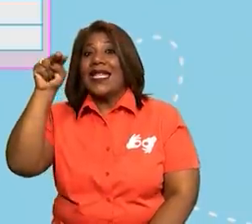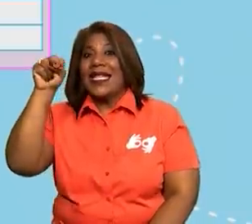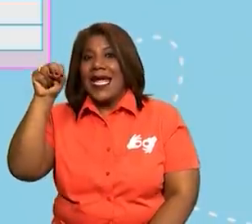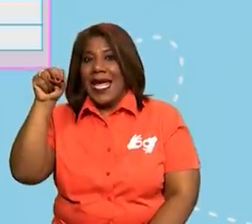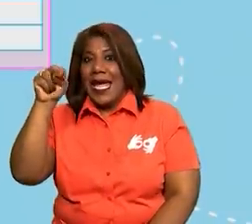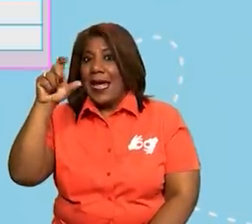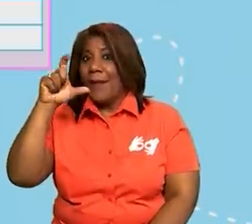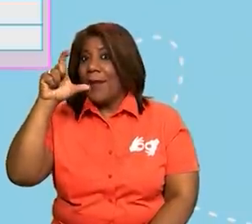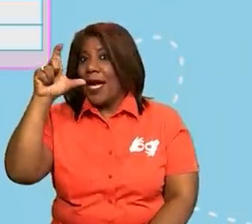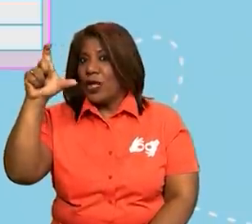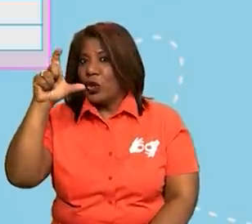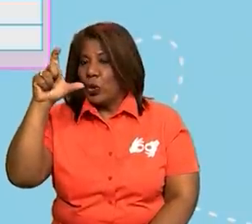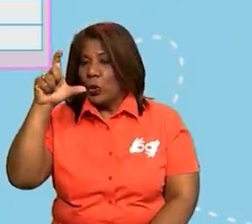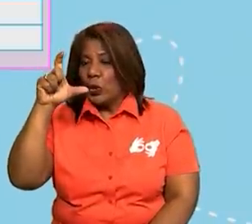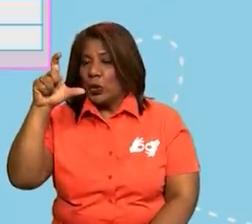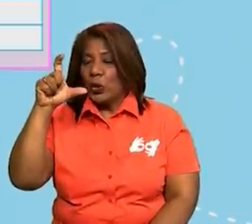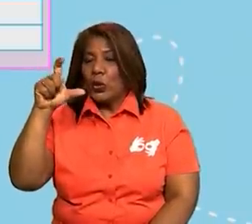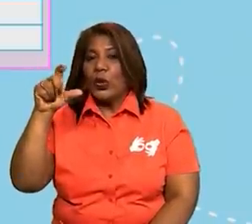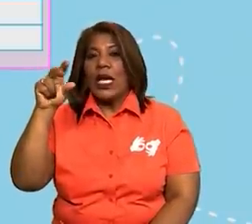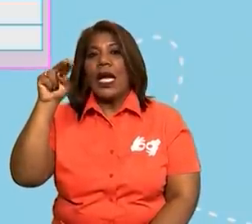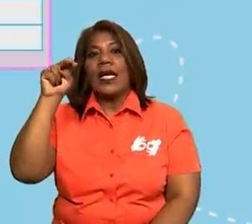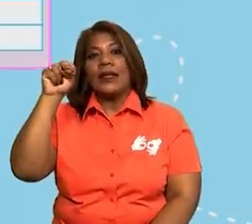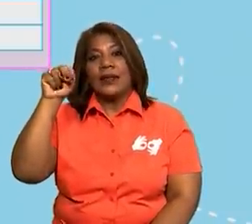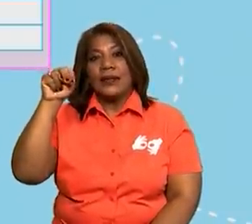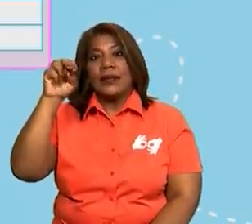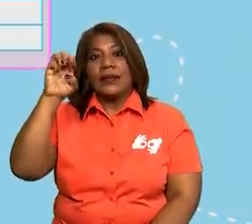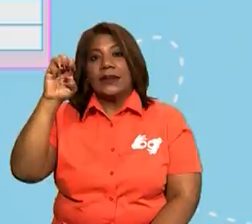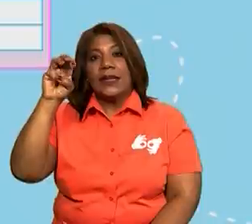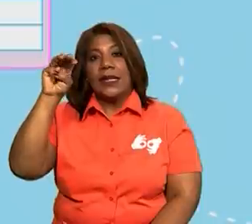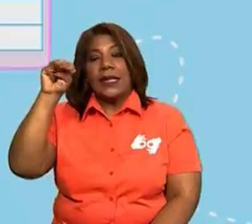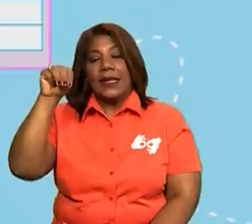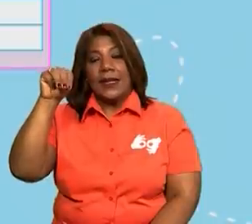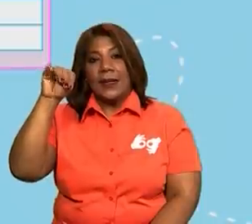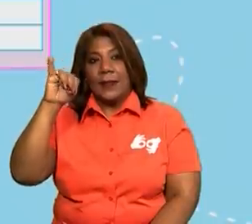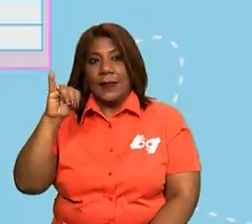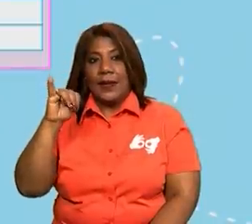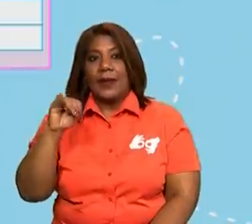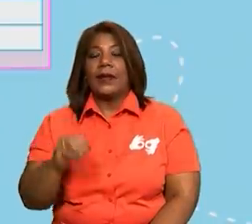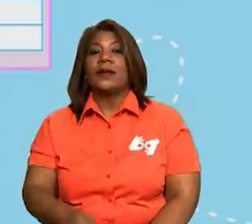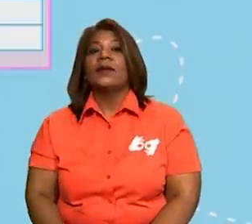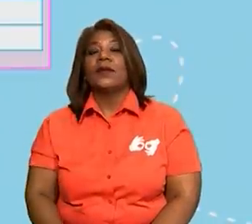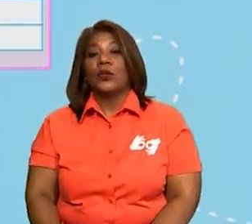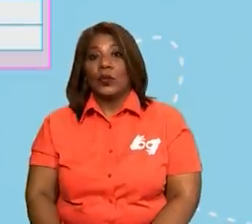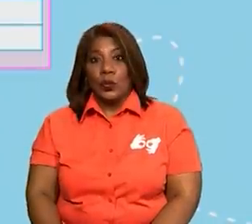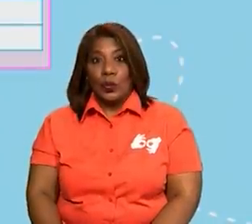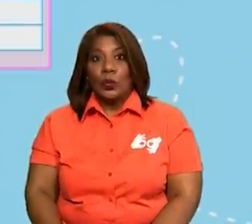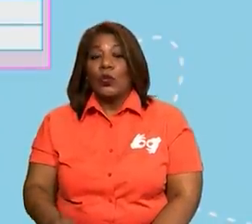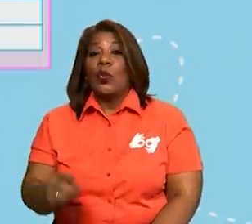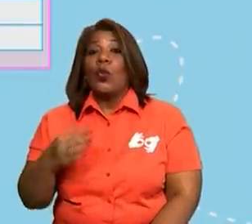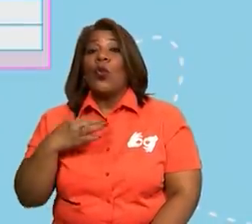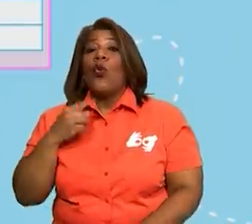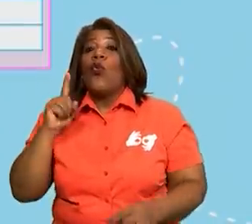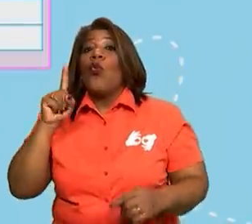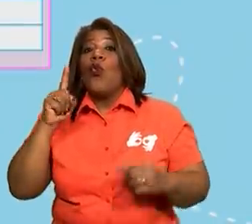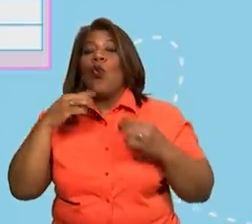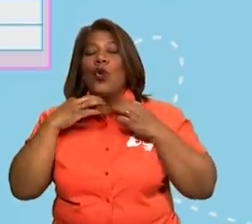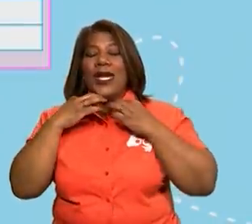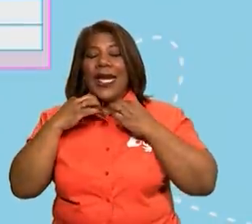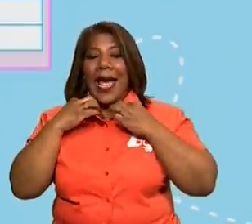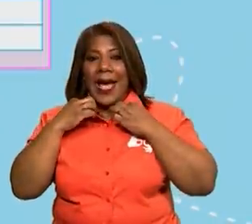En Nemi. En Nemi, lo vamos a subrayar. Usa. No. No, ¿verdad?